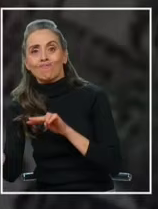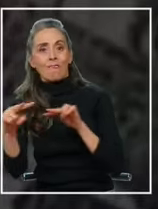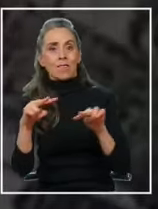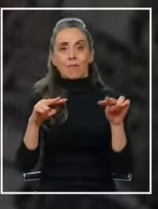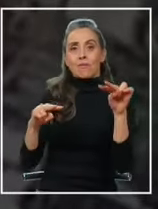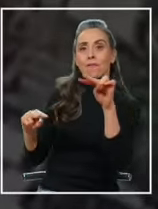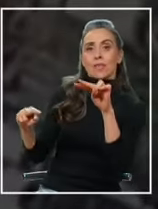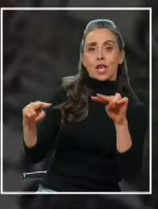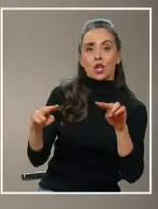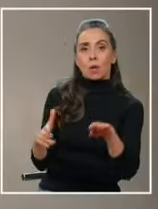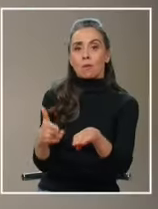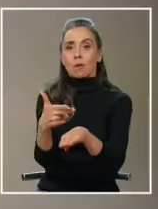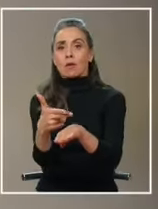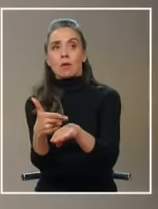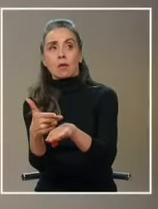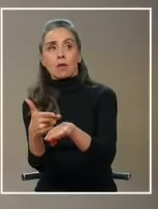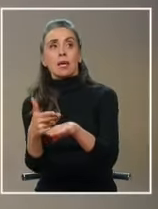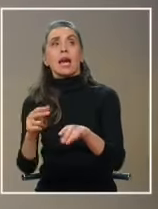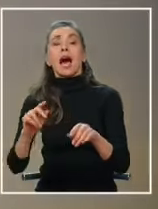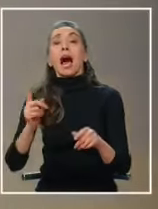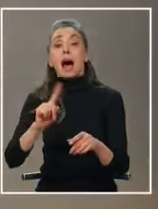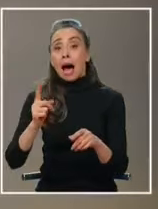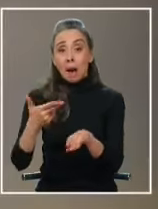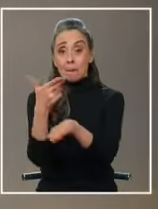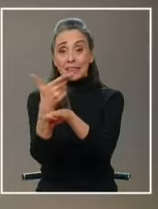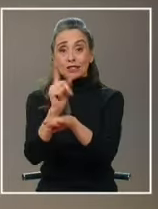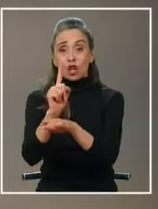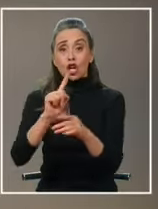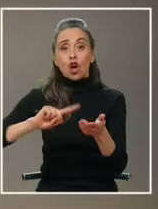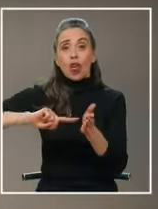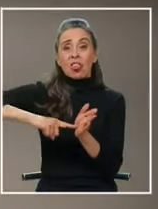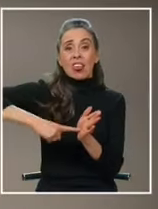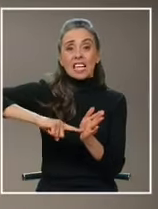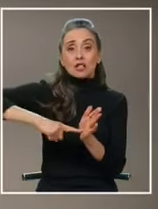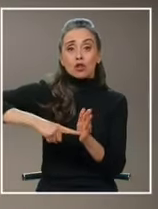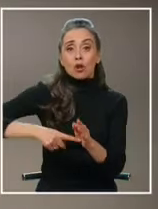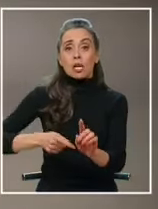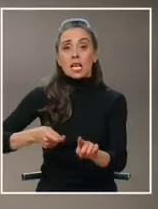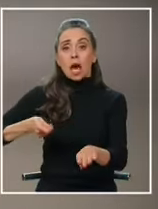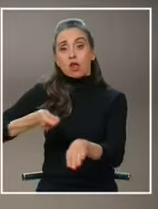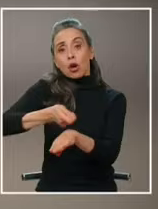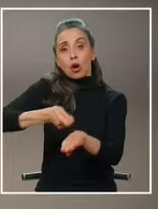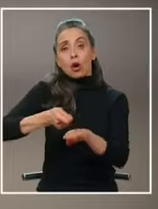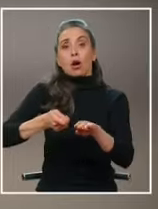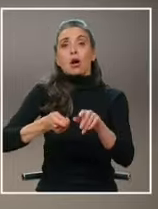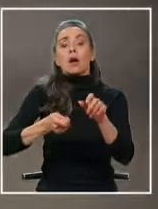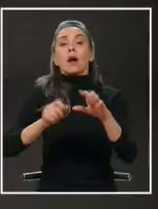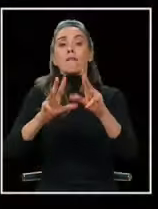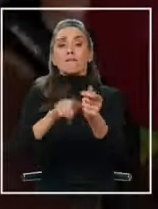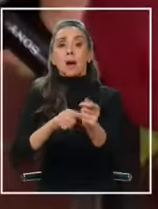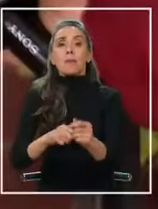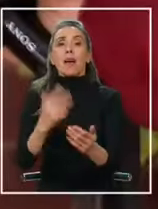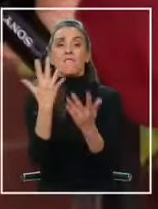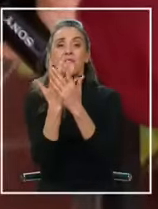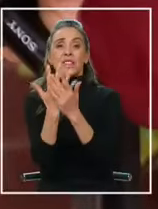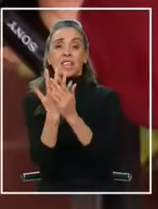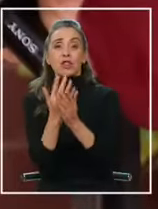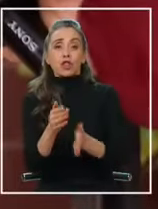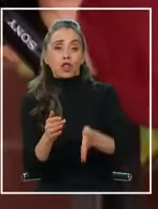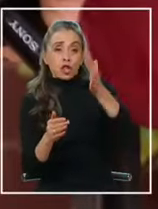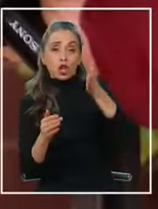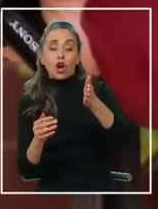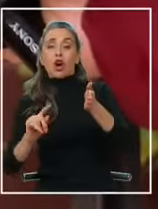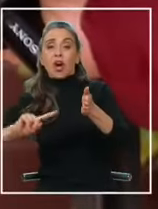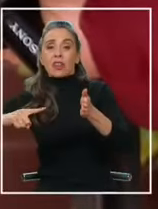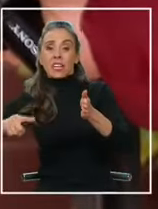más certera de atacar. Con un destornillador amenazaron a la familia. Le rompieron el vidrio con un destornillador. A ella